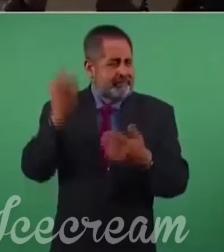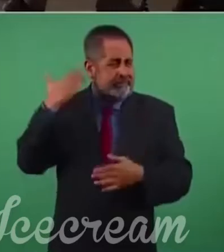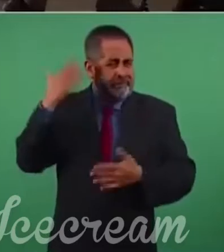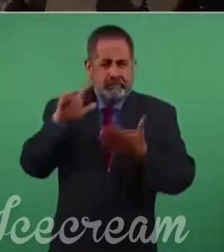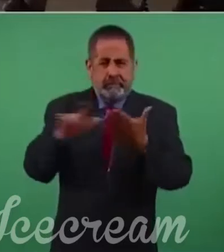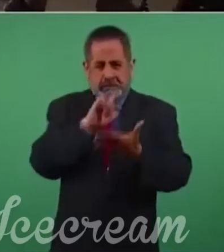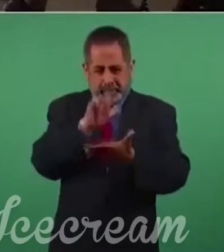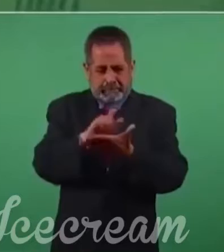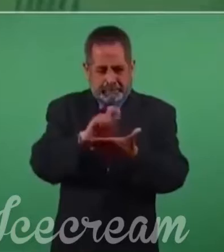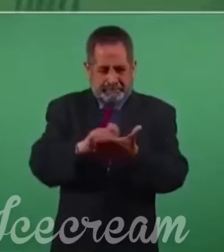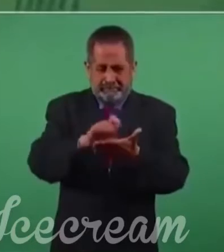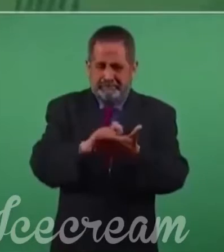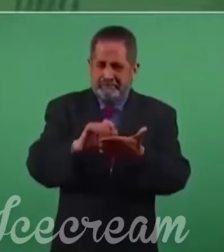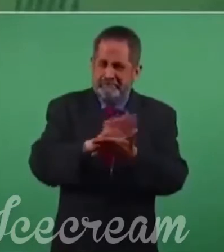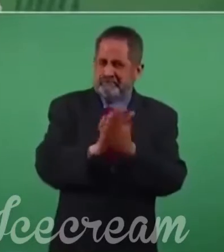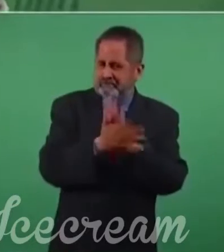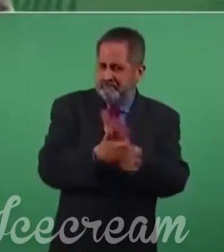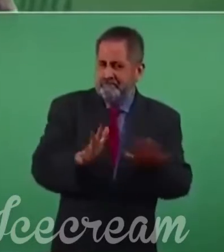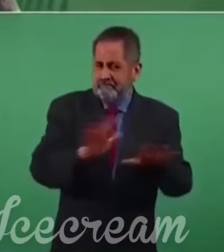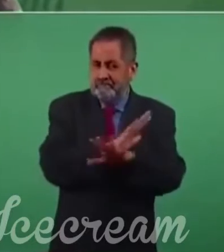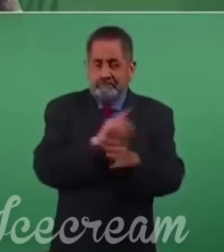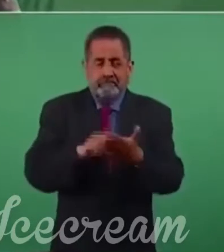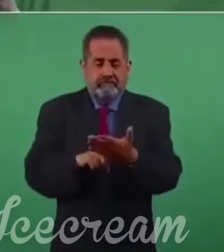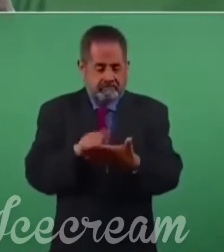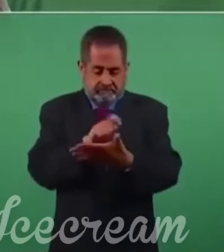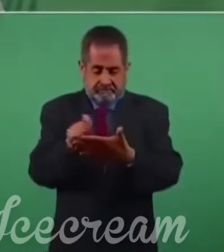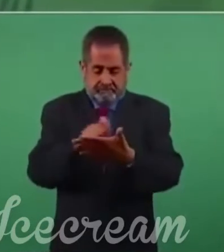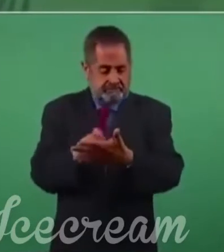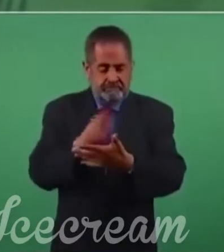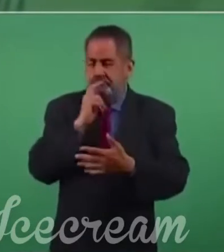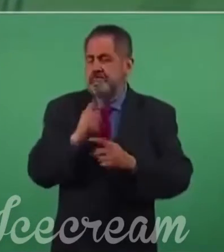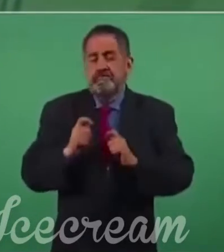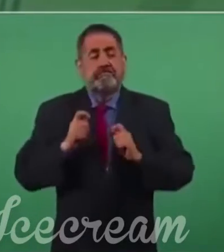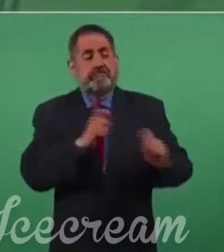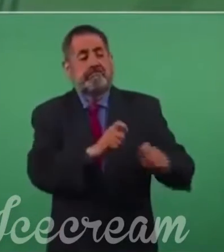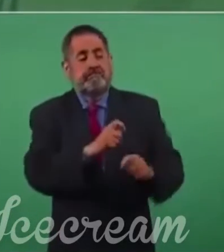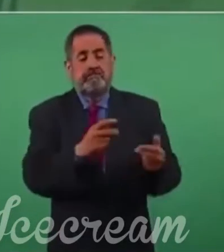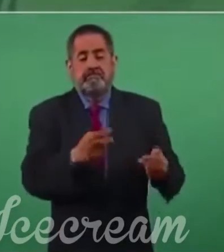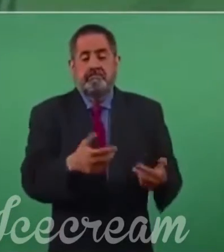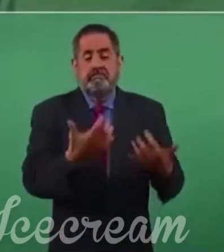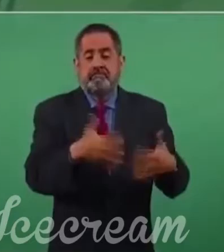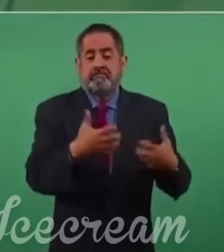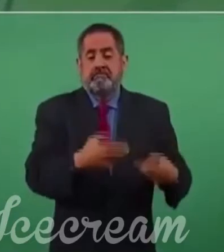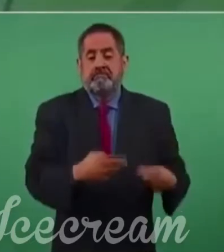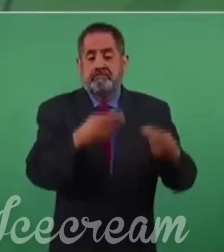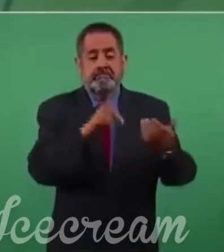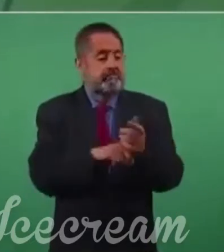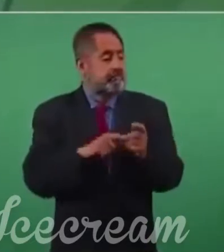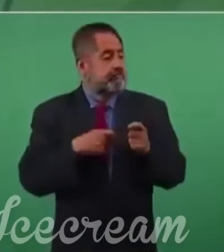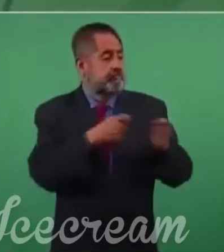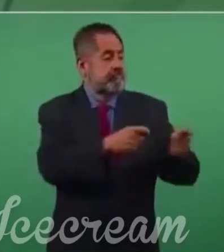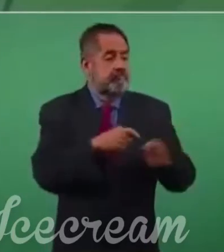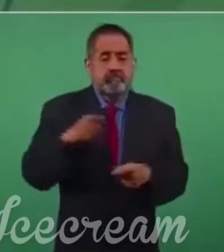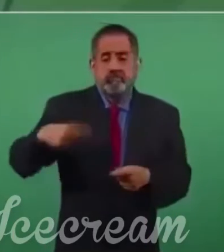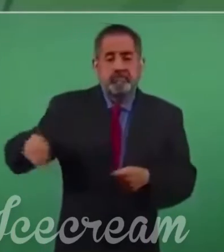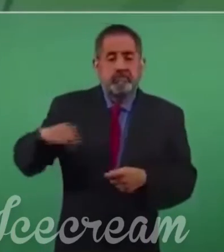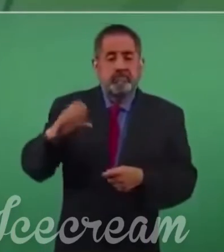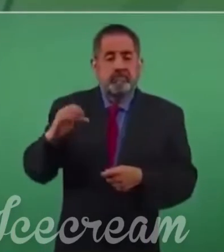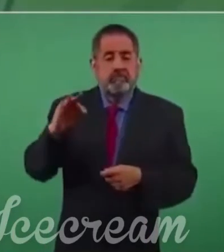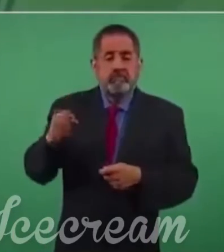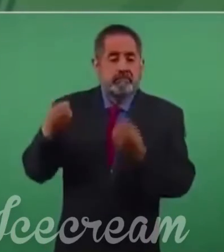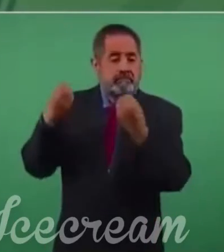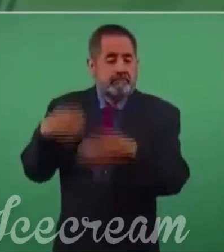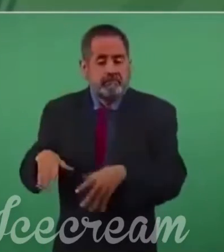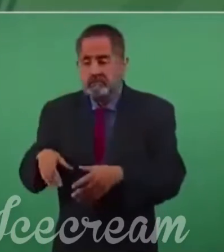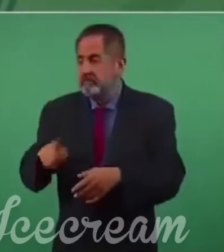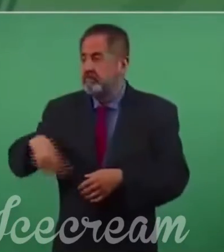de la industria eléctrica en contra de los intereses del pueblo